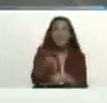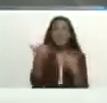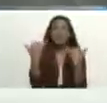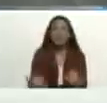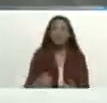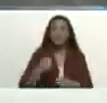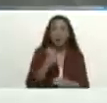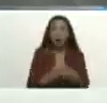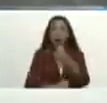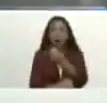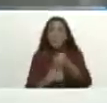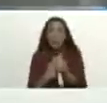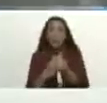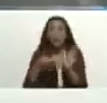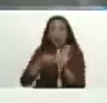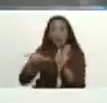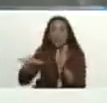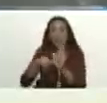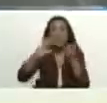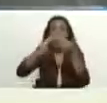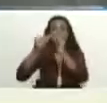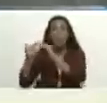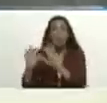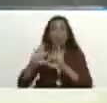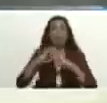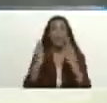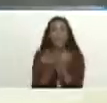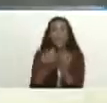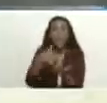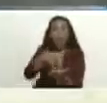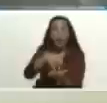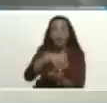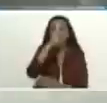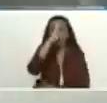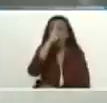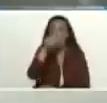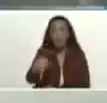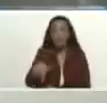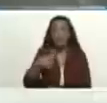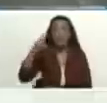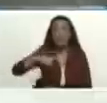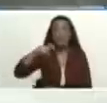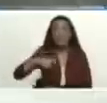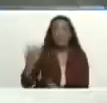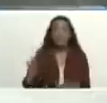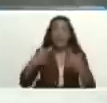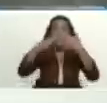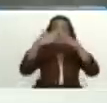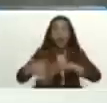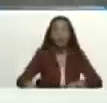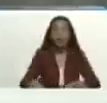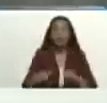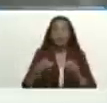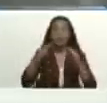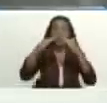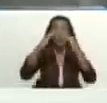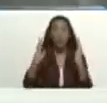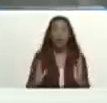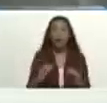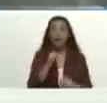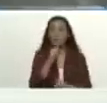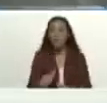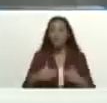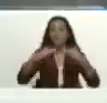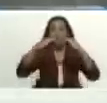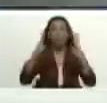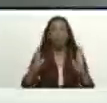a los vecinos, a las vecinas, a las familias de Varina, que es lo que perdieron algunos pertrechos, están en